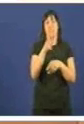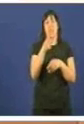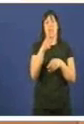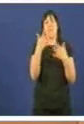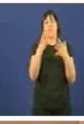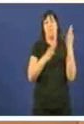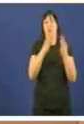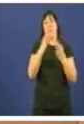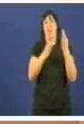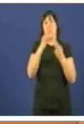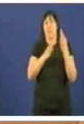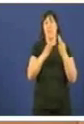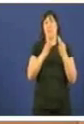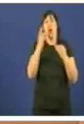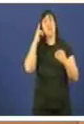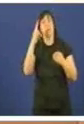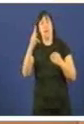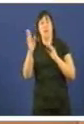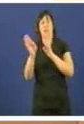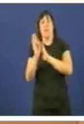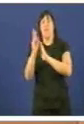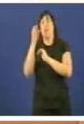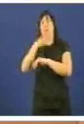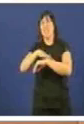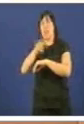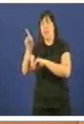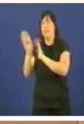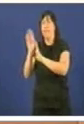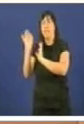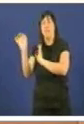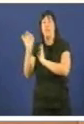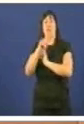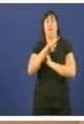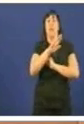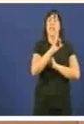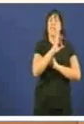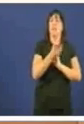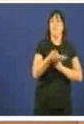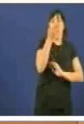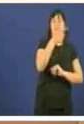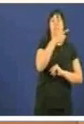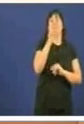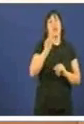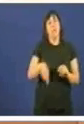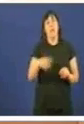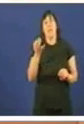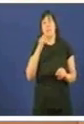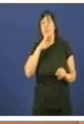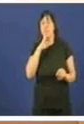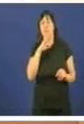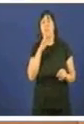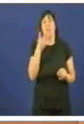fronte a conselacións das pensións na Administración do Estado. Sería tamén moito máis responsable celebrar que